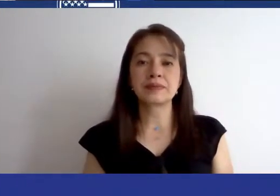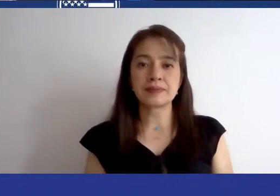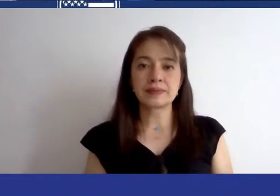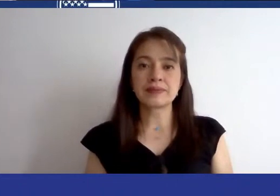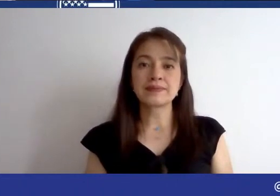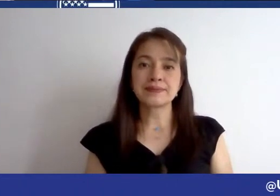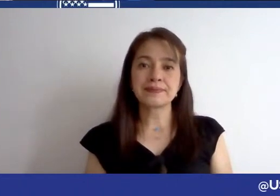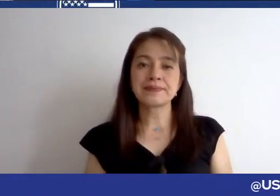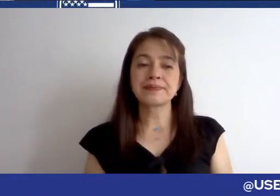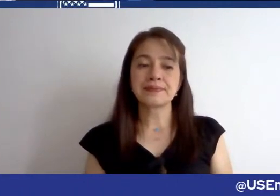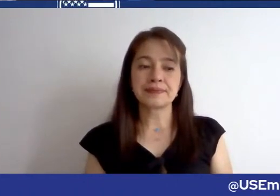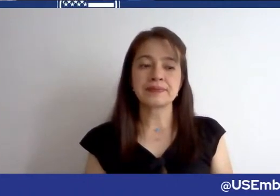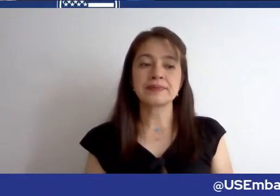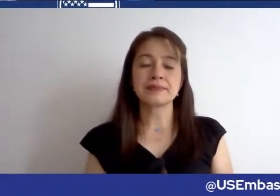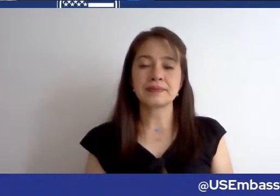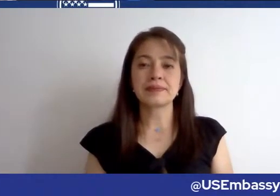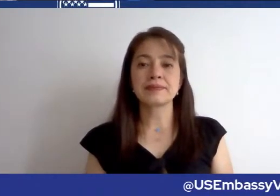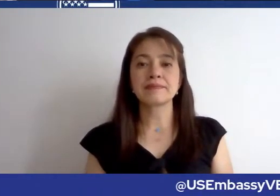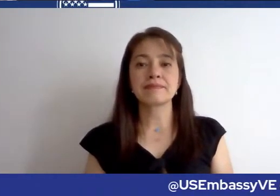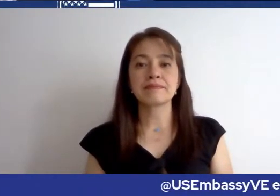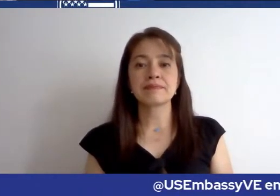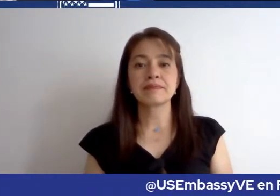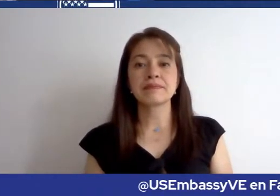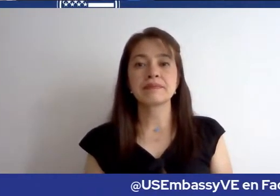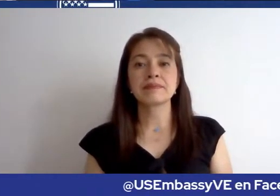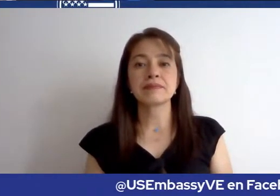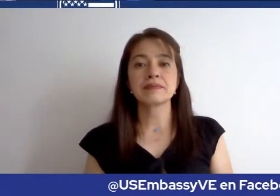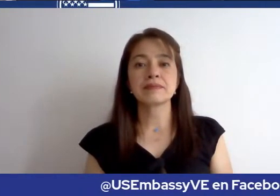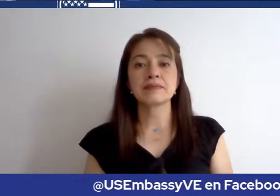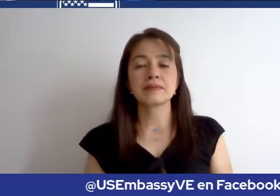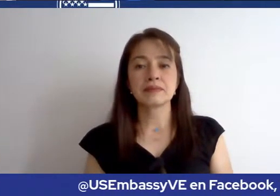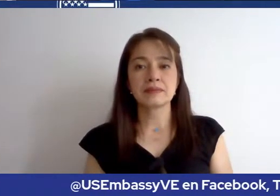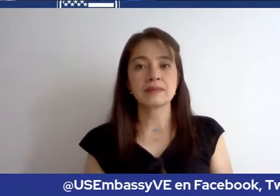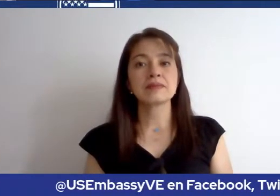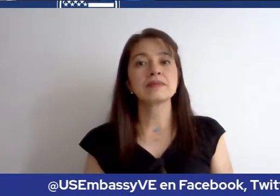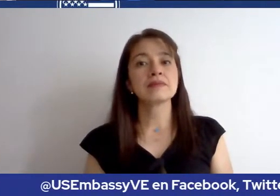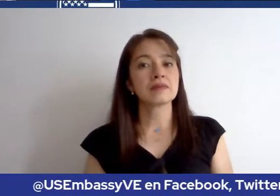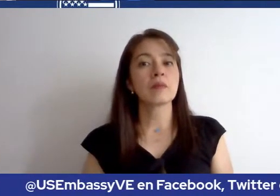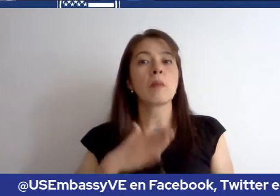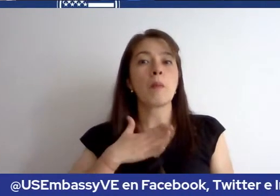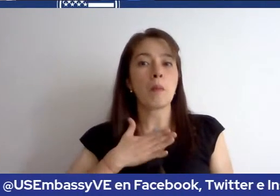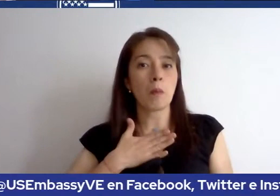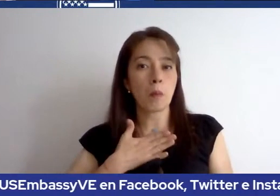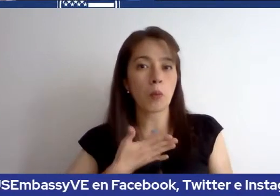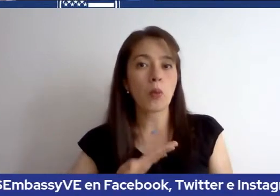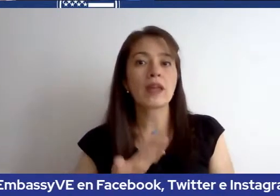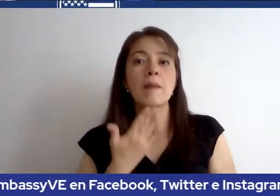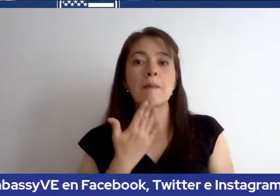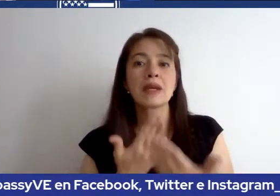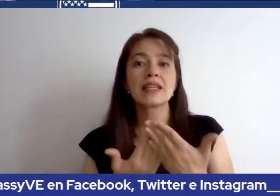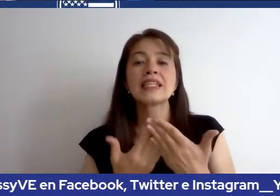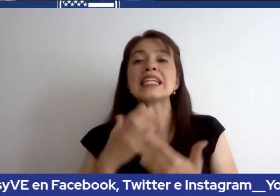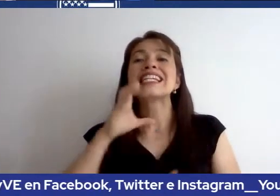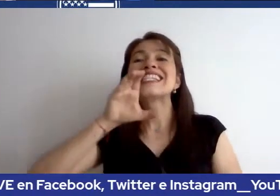es posible que puede solicitar una visa por correo en